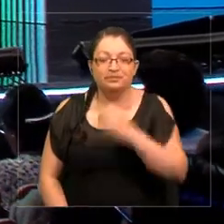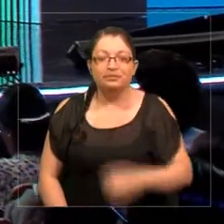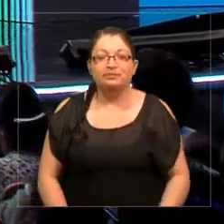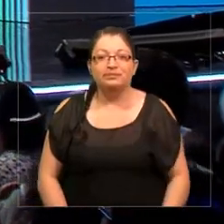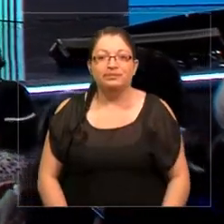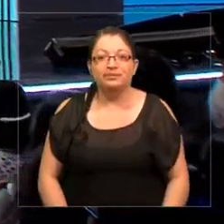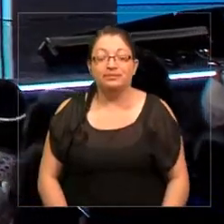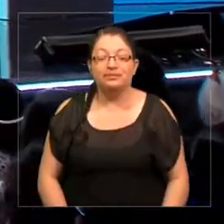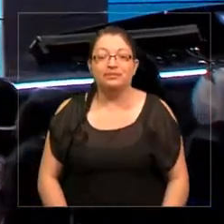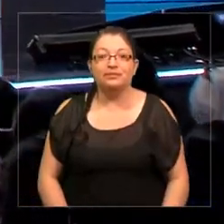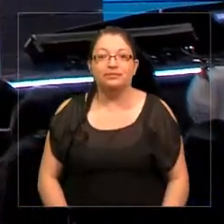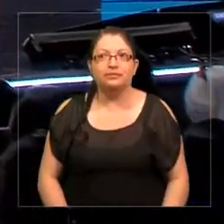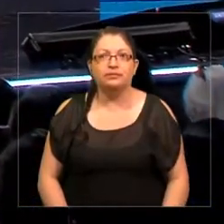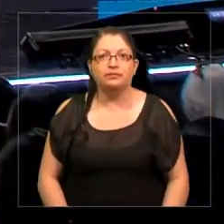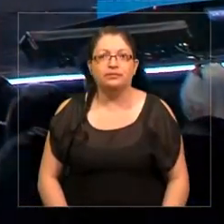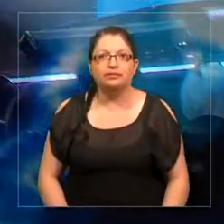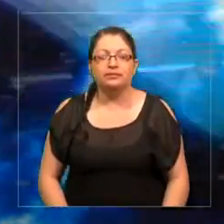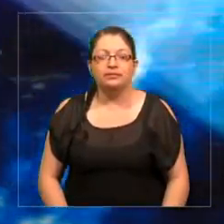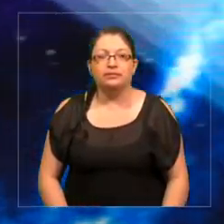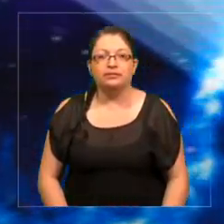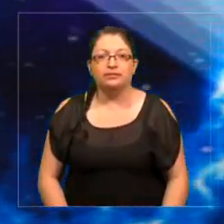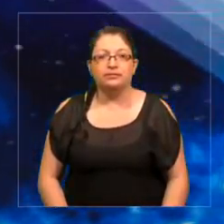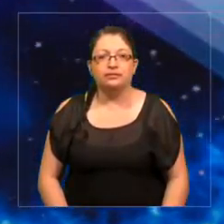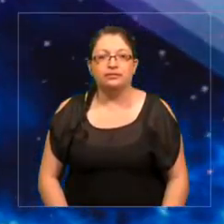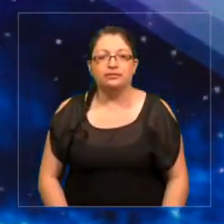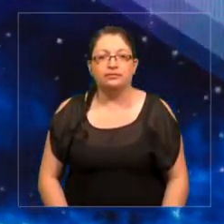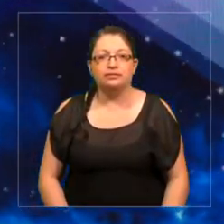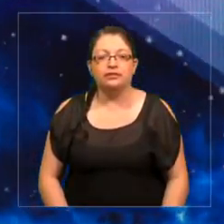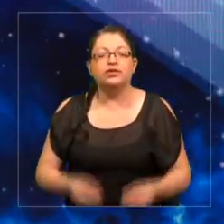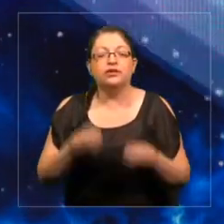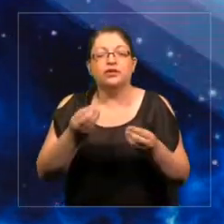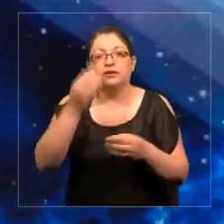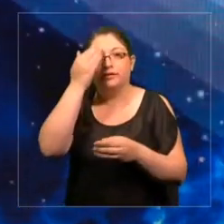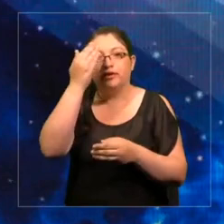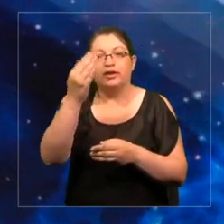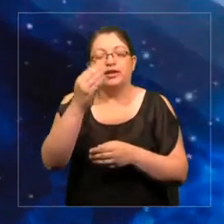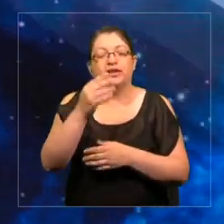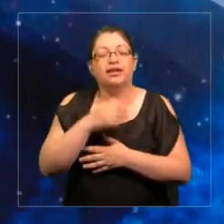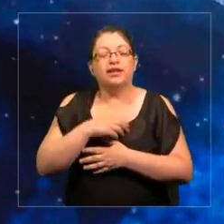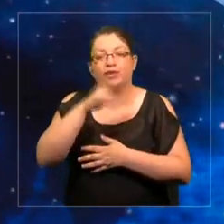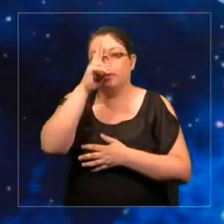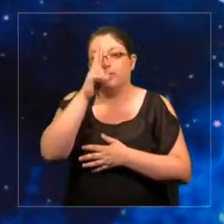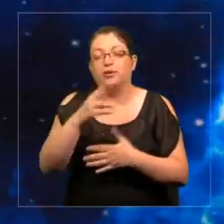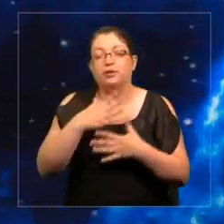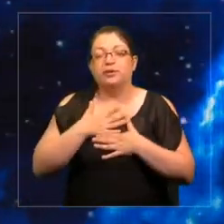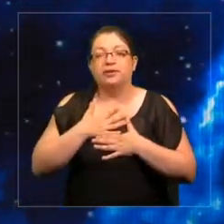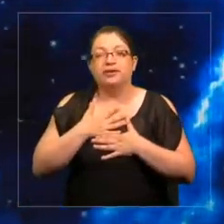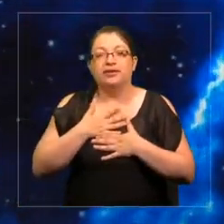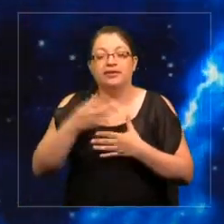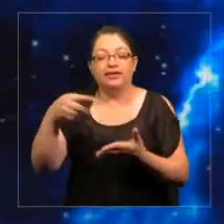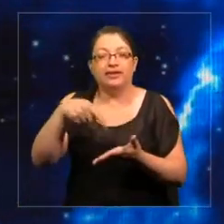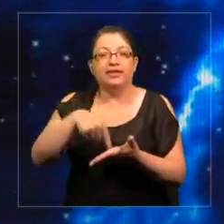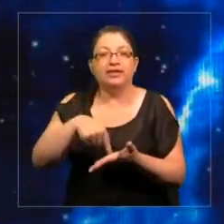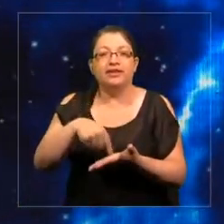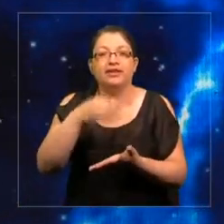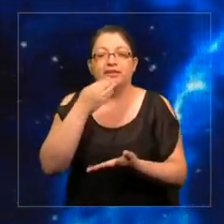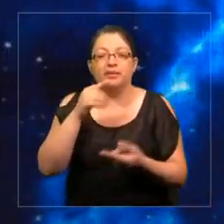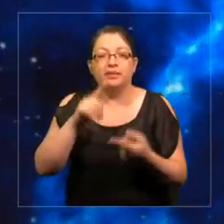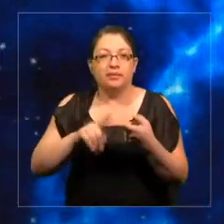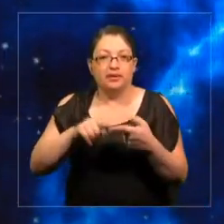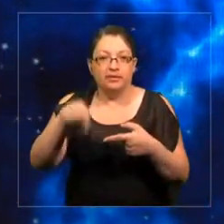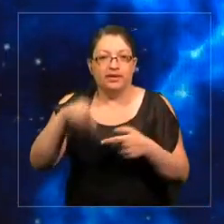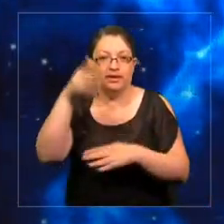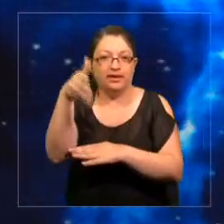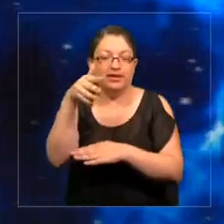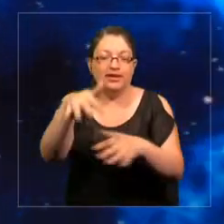Buenos días, es un gran honor estar aquí, y para participar en